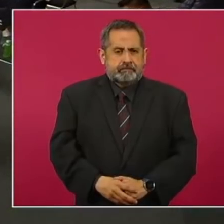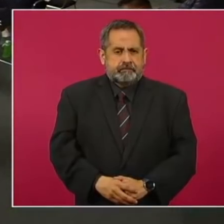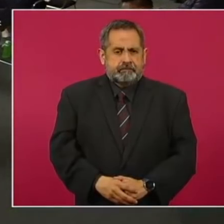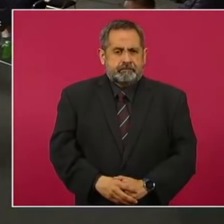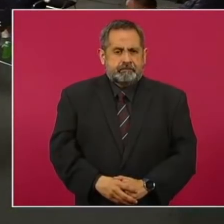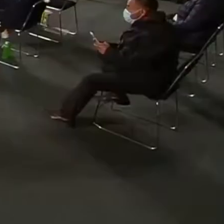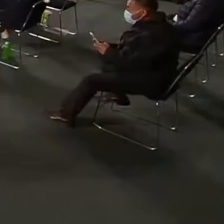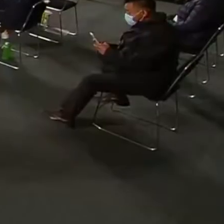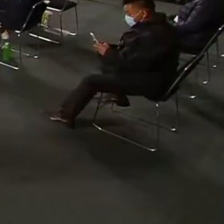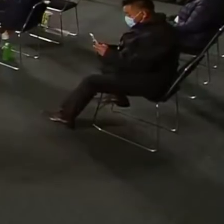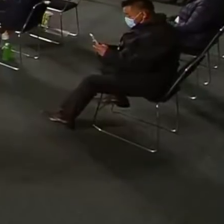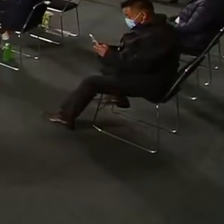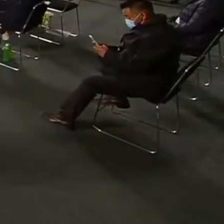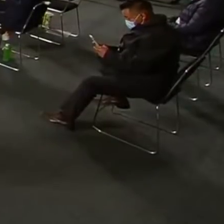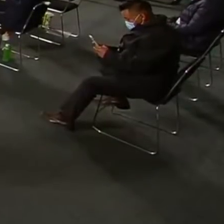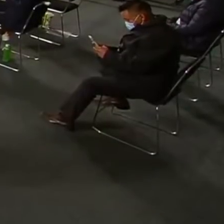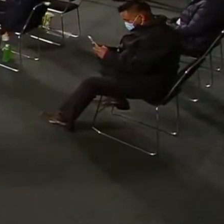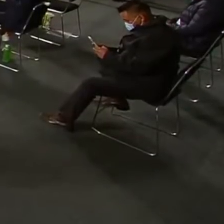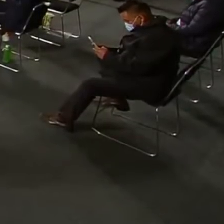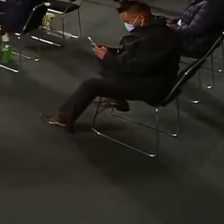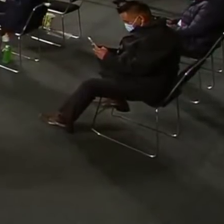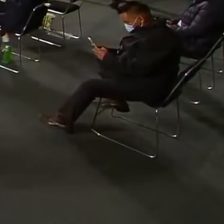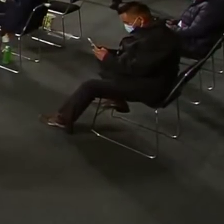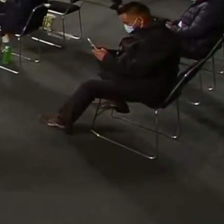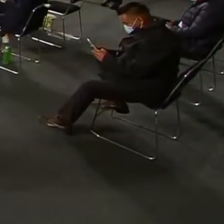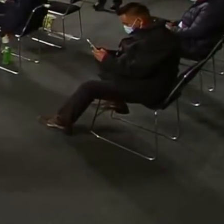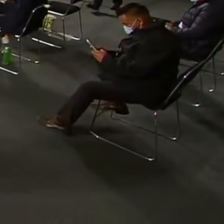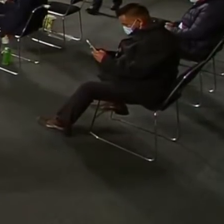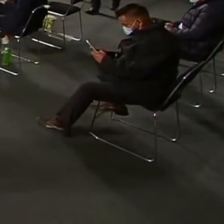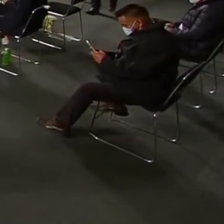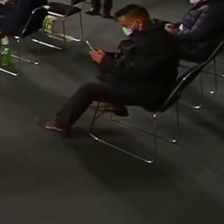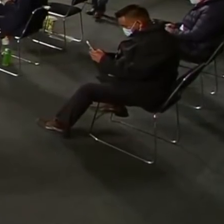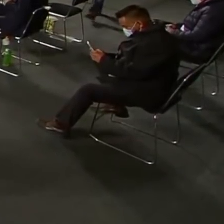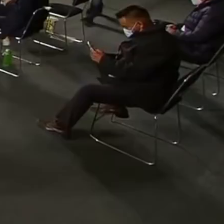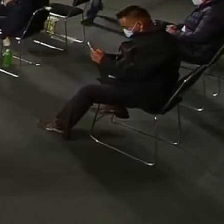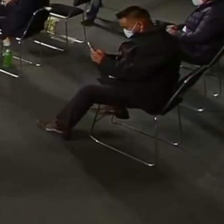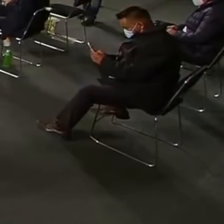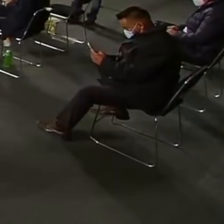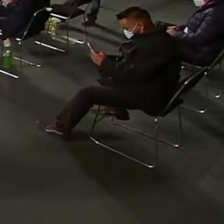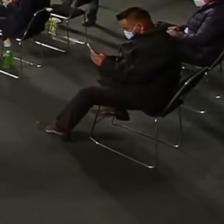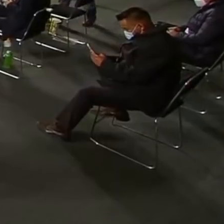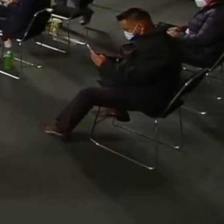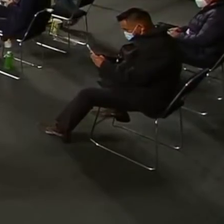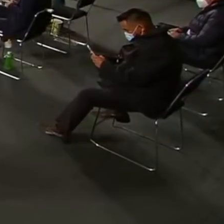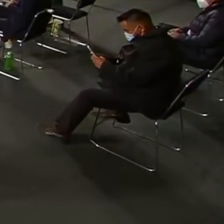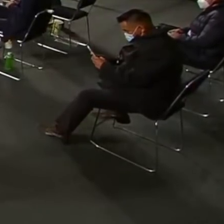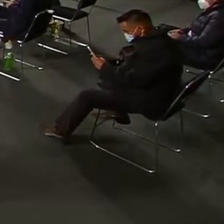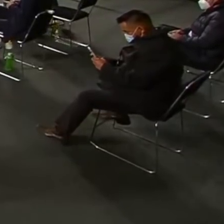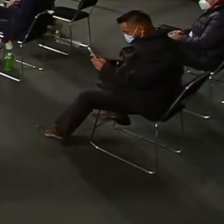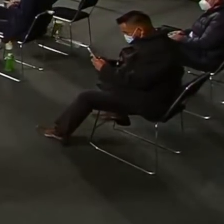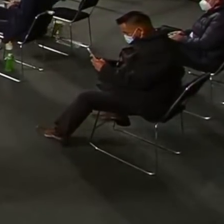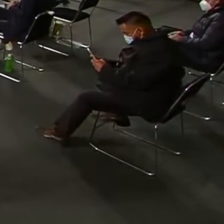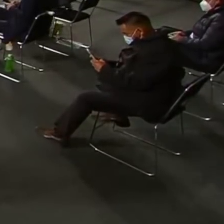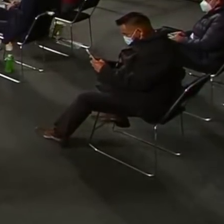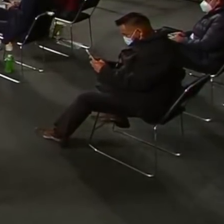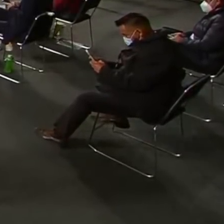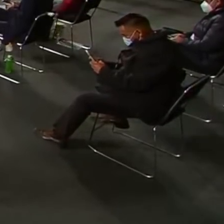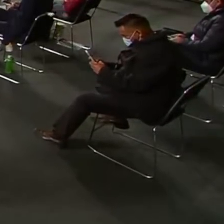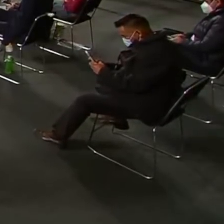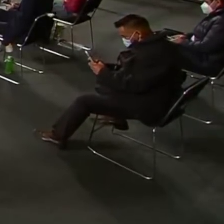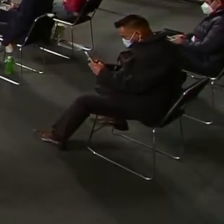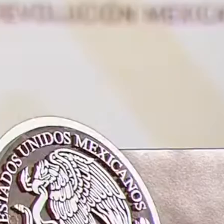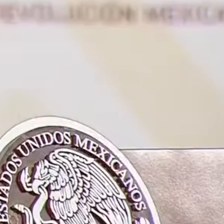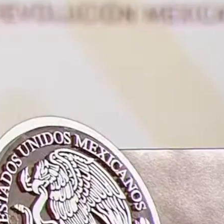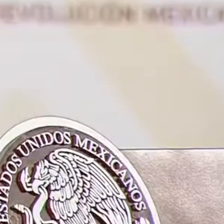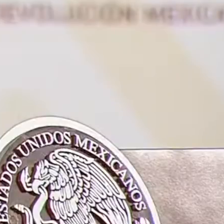Bueno, en efecto, el día de ayer nos reunimos con el director del Instituto Mexicano del Seguro Social,